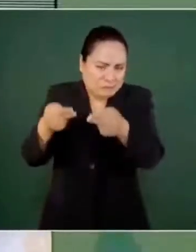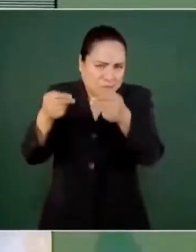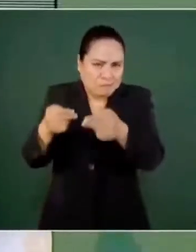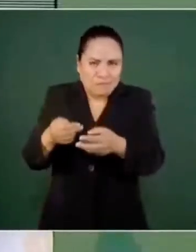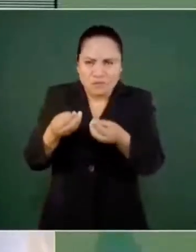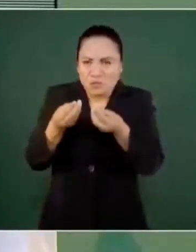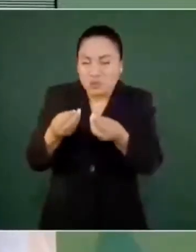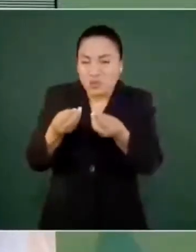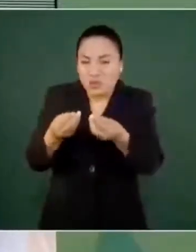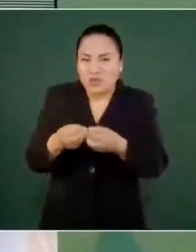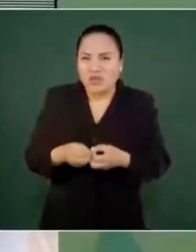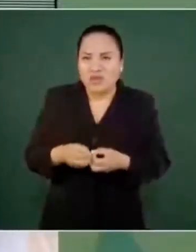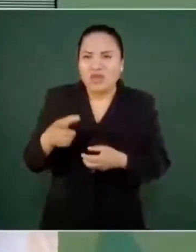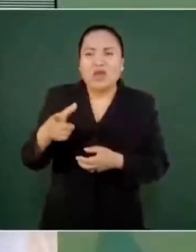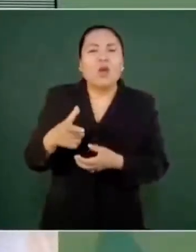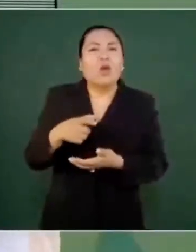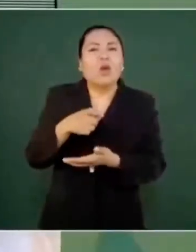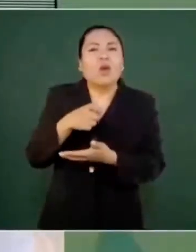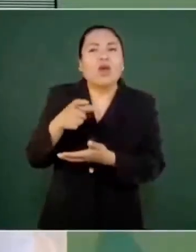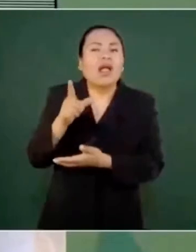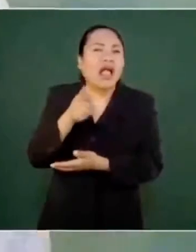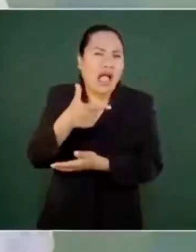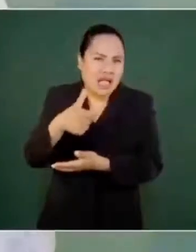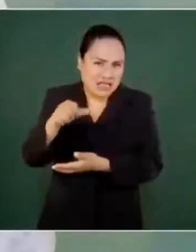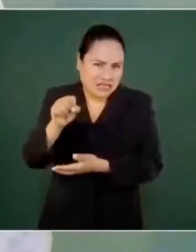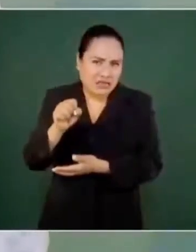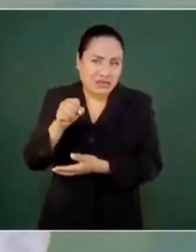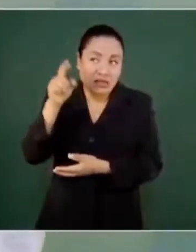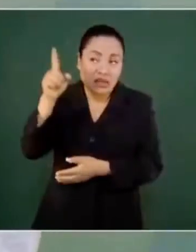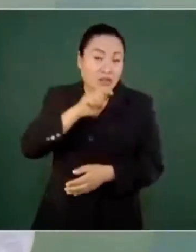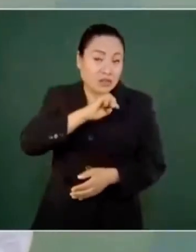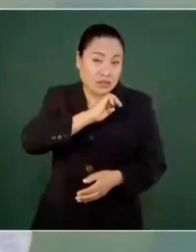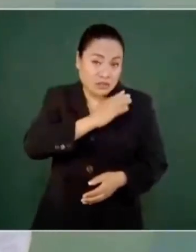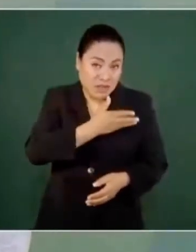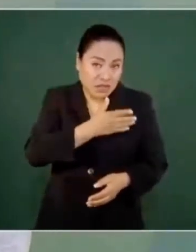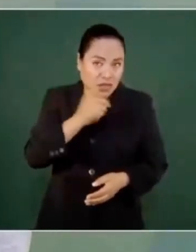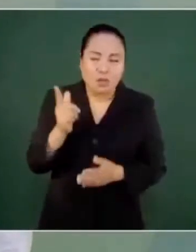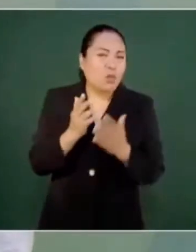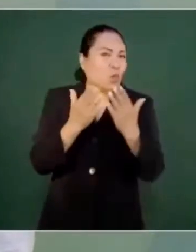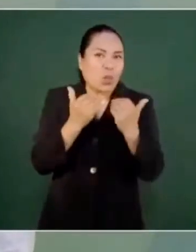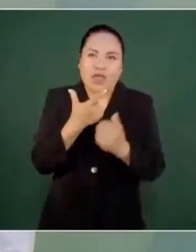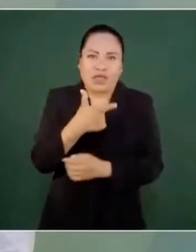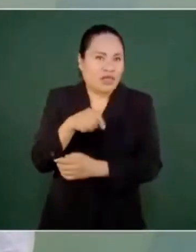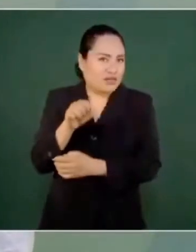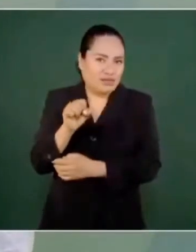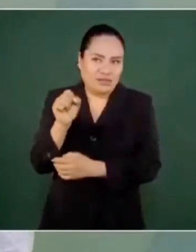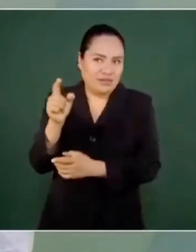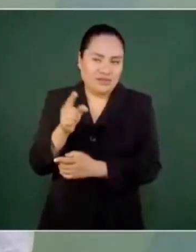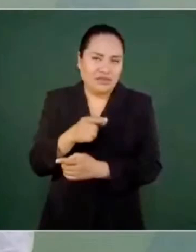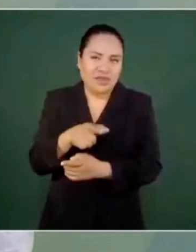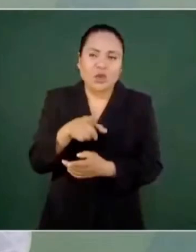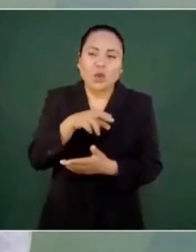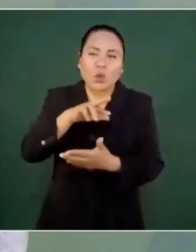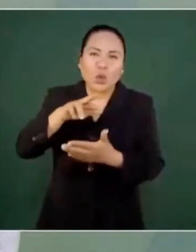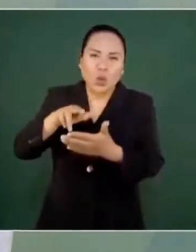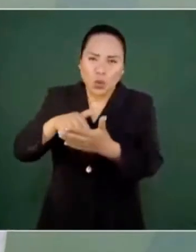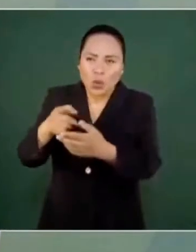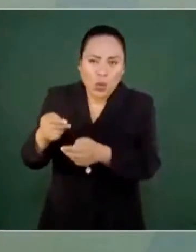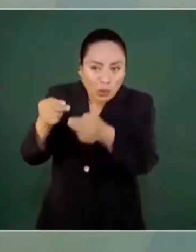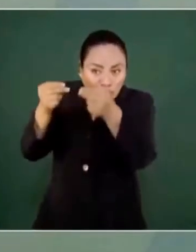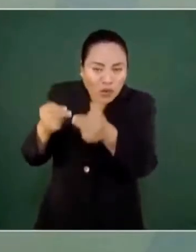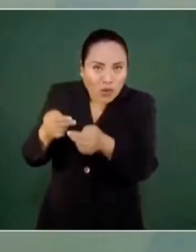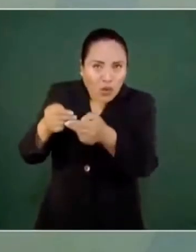contrato para compra de gas. En España no hay gas, pero